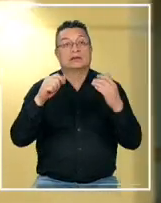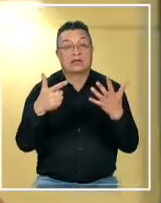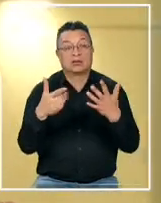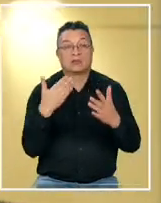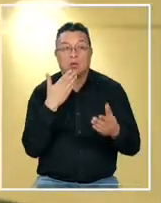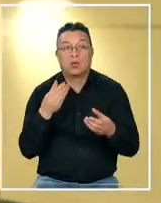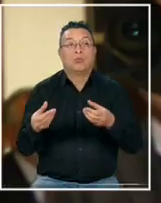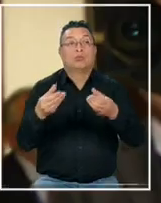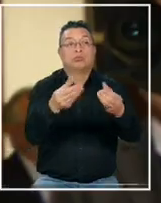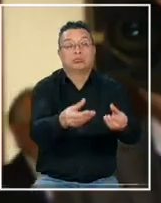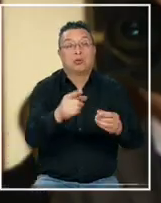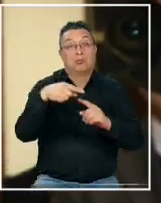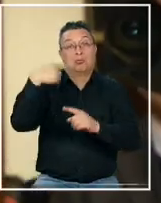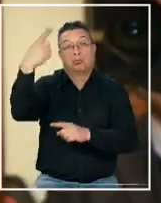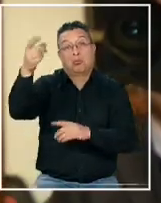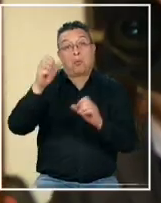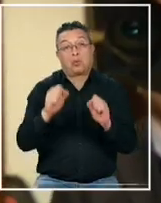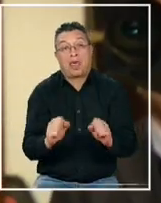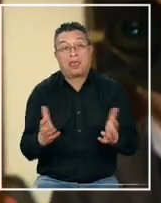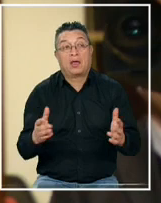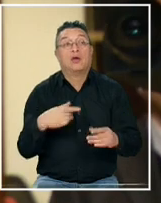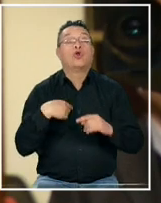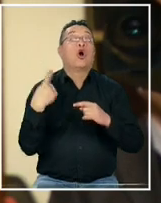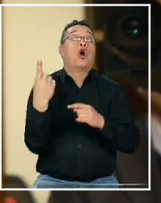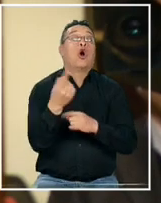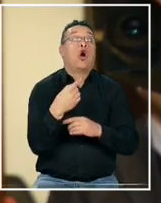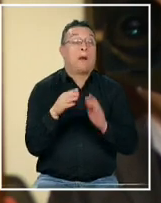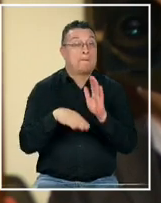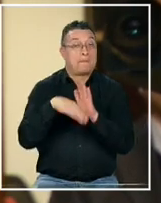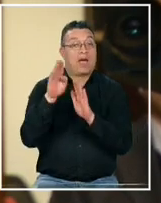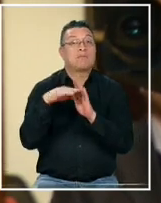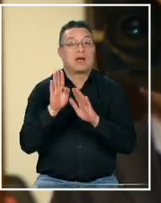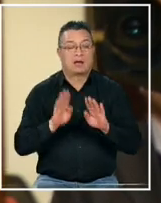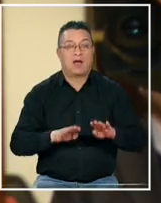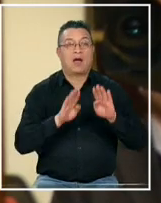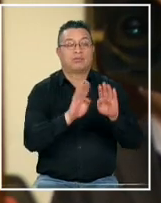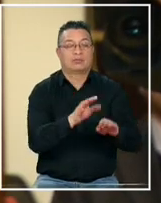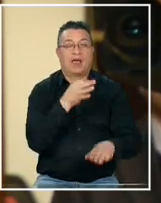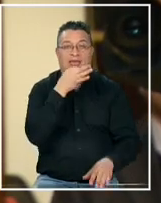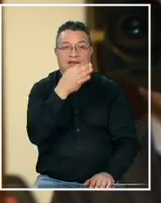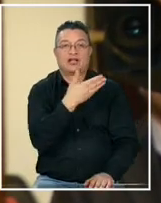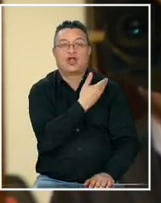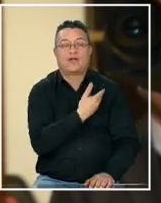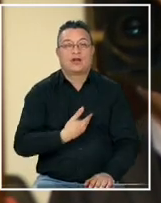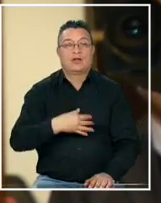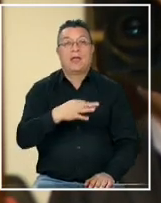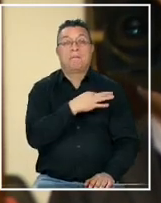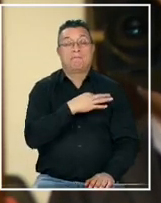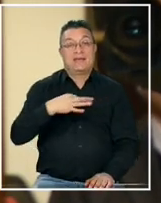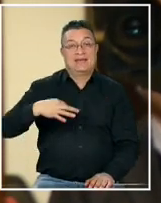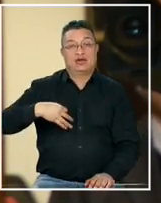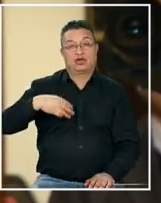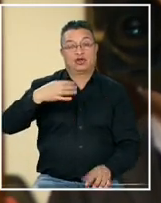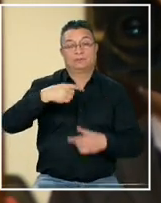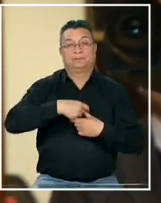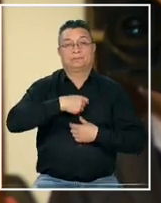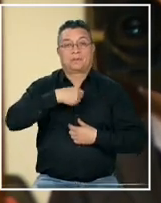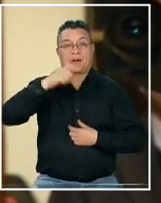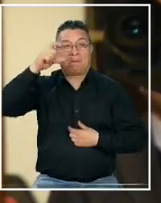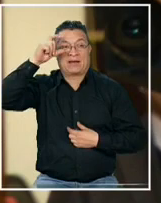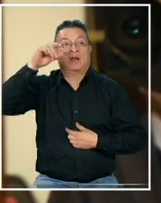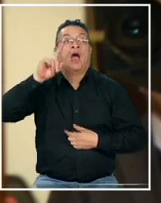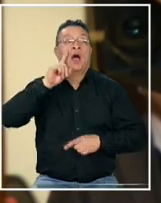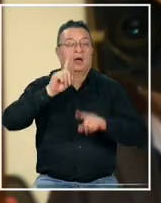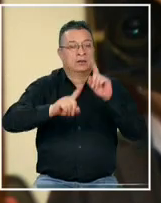retiro en tres semanas más. La gran mayoría va a apoyar lo que plantea el gobierno, principalmente el ministro Marcel, pero siempre también hay